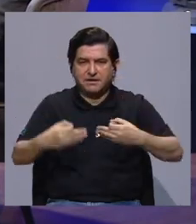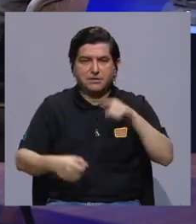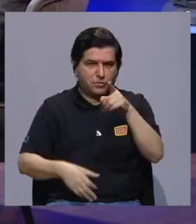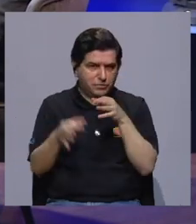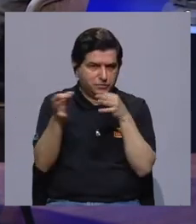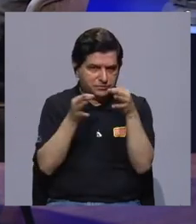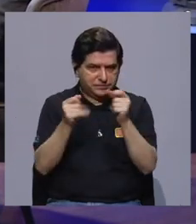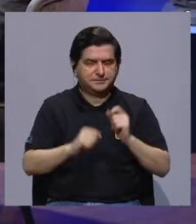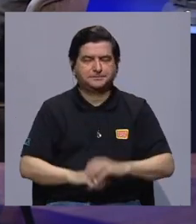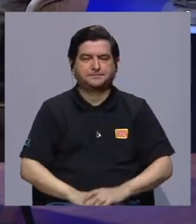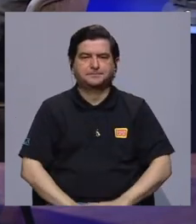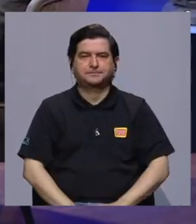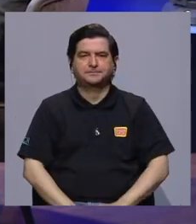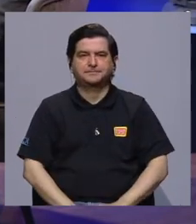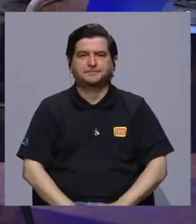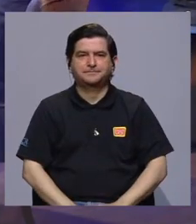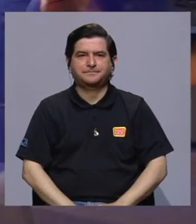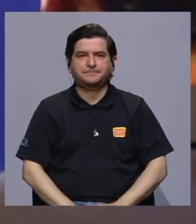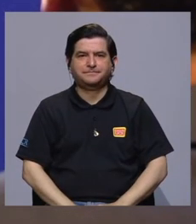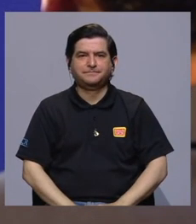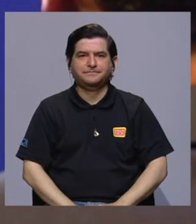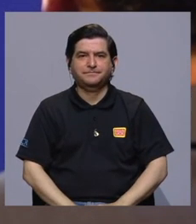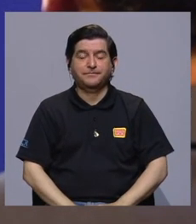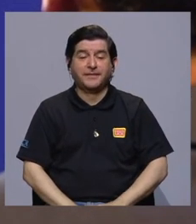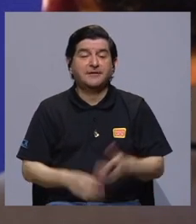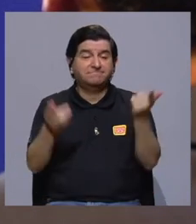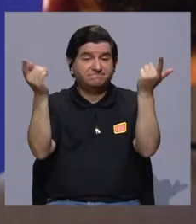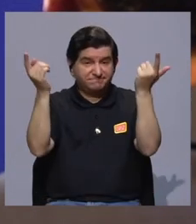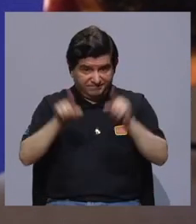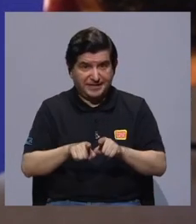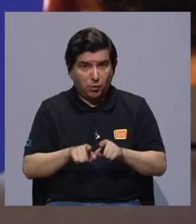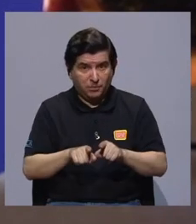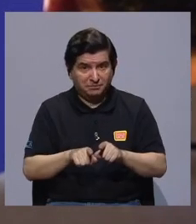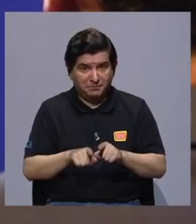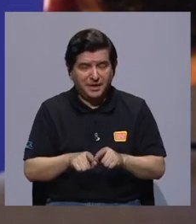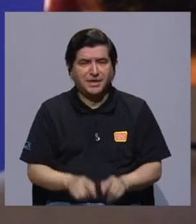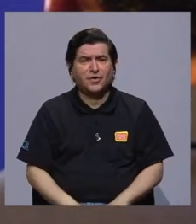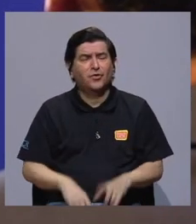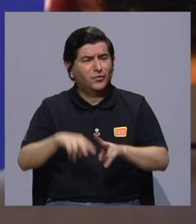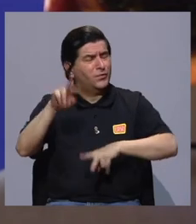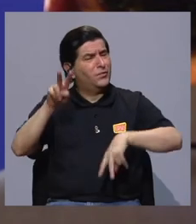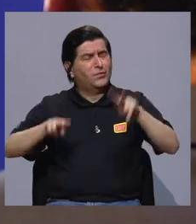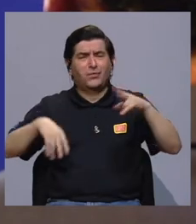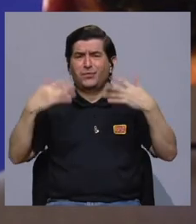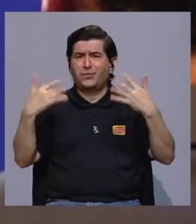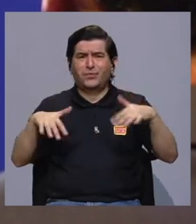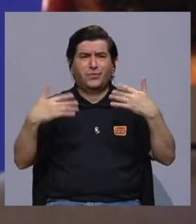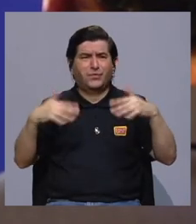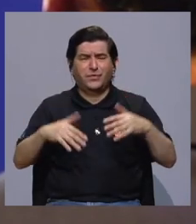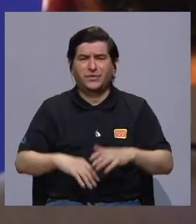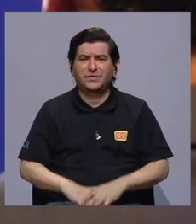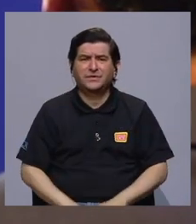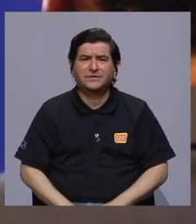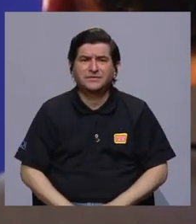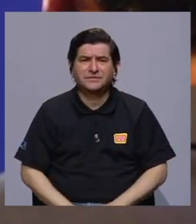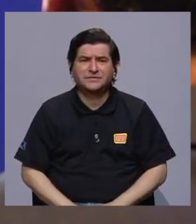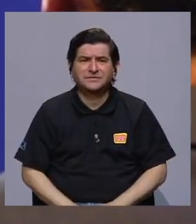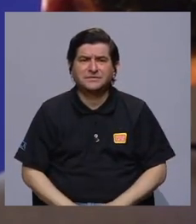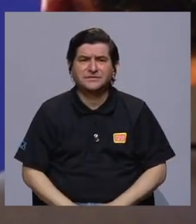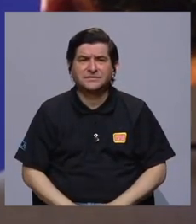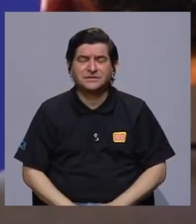de decisiones como bien usted lo plantea. Definitivamente, pues este es un fenómeno con mucha variabilidad, que tiene